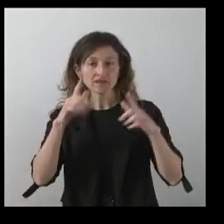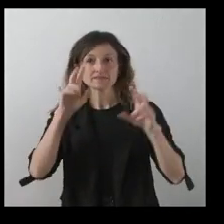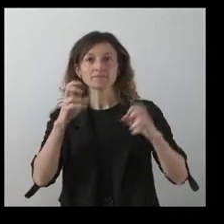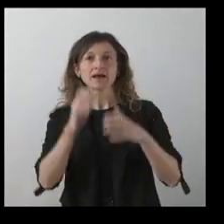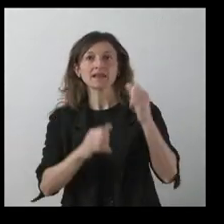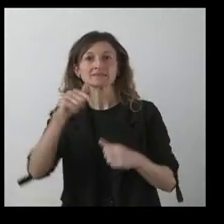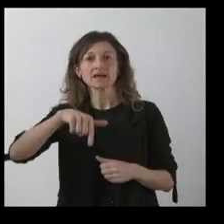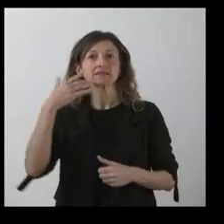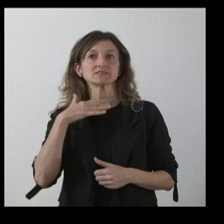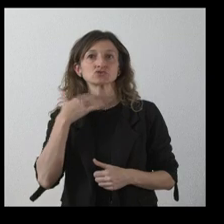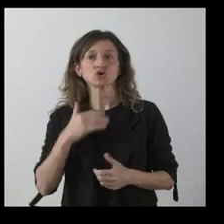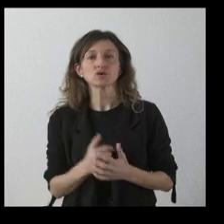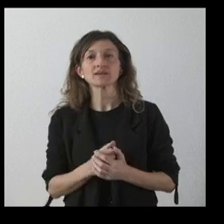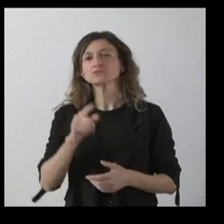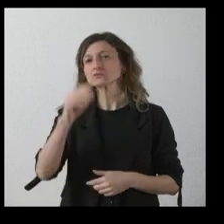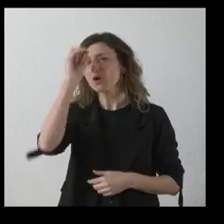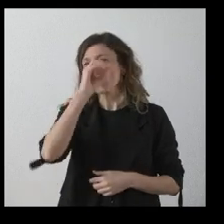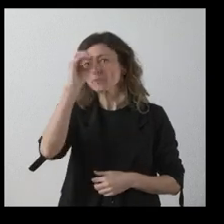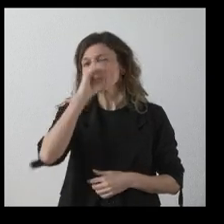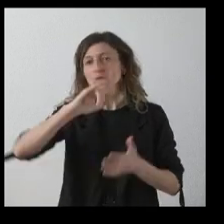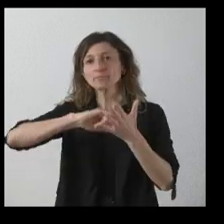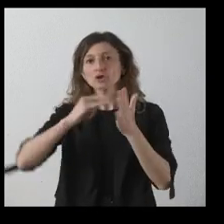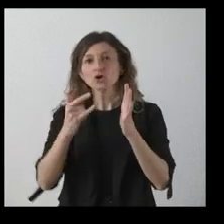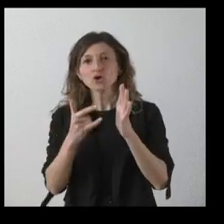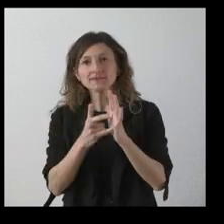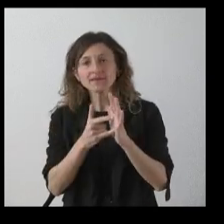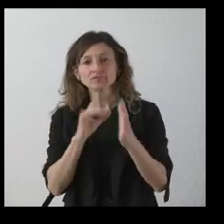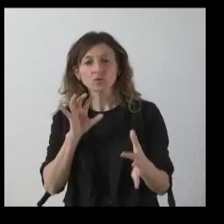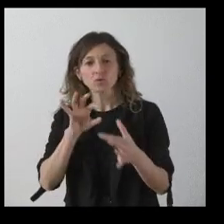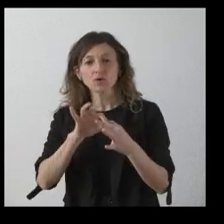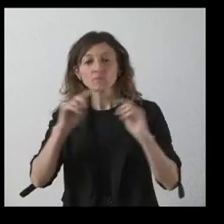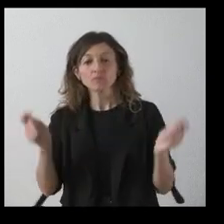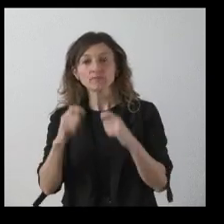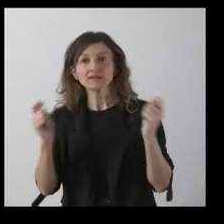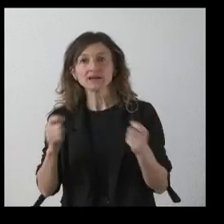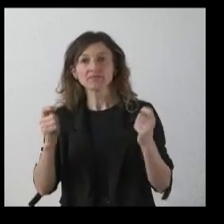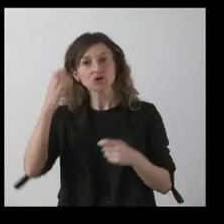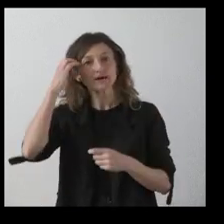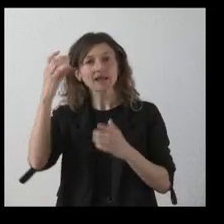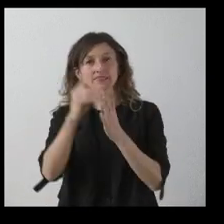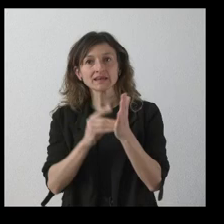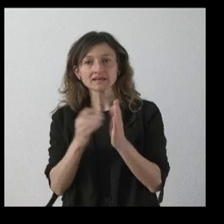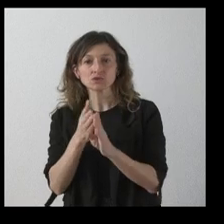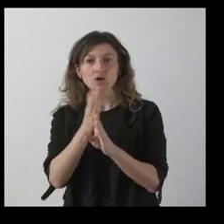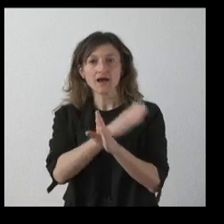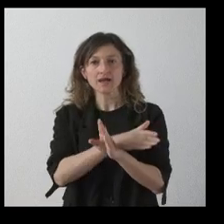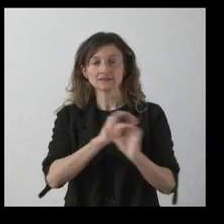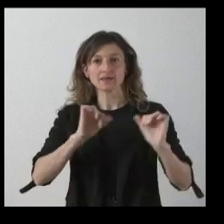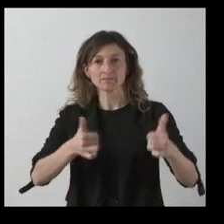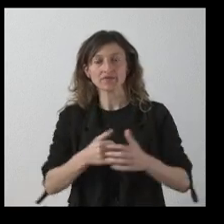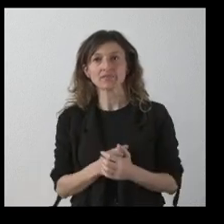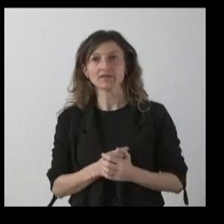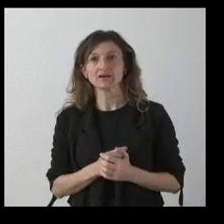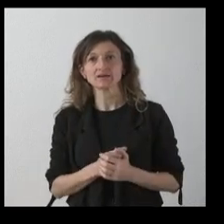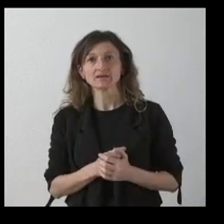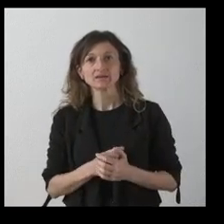Noviércas, aquí en Soria. Considera que este proyecto estaba en marcha antes de la publicación del Real Decreto, que limitó de creces y que la